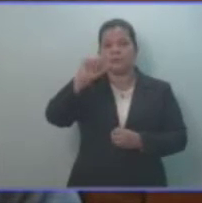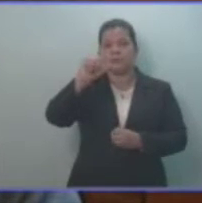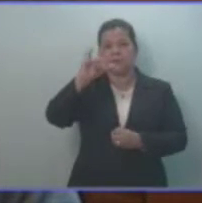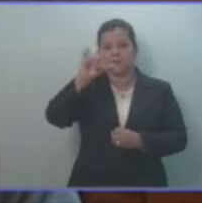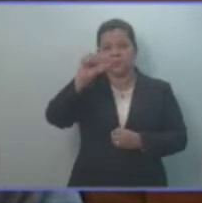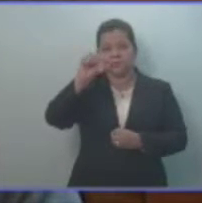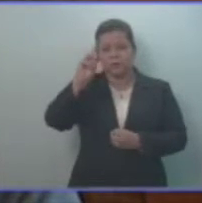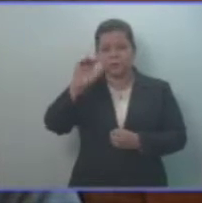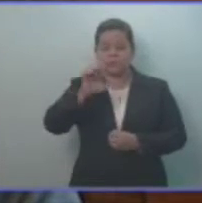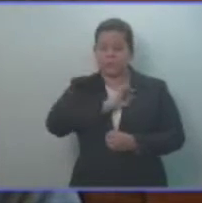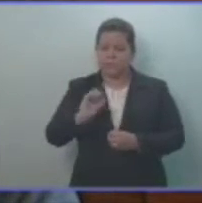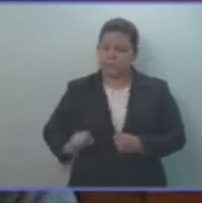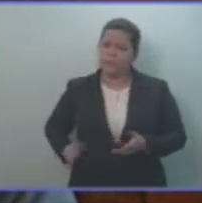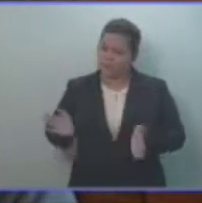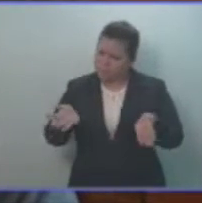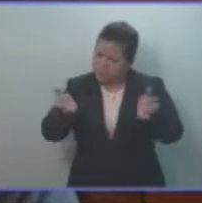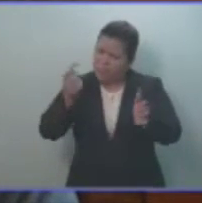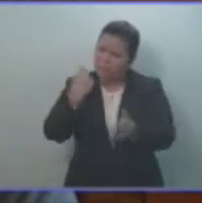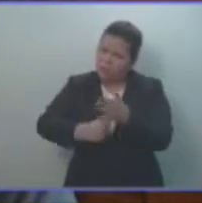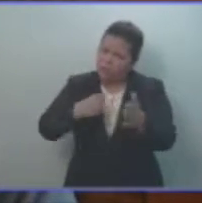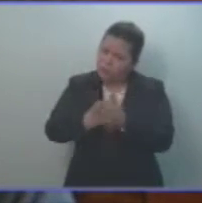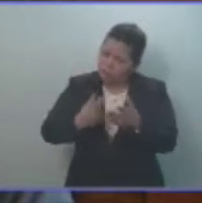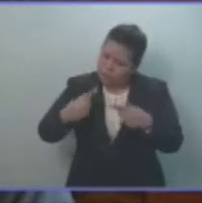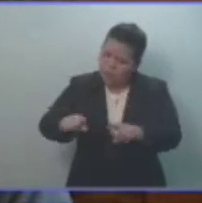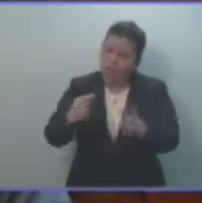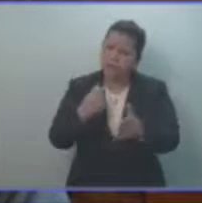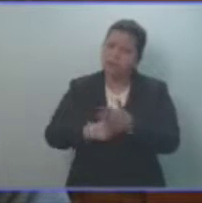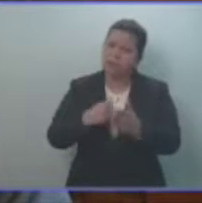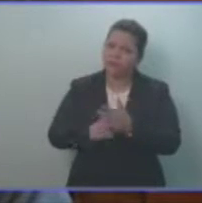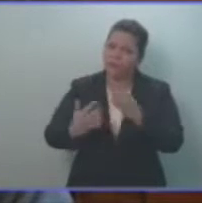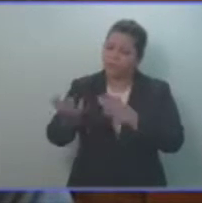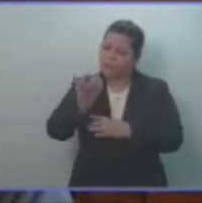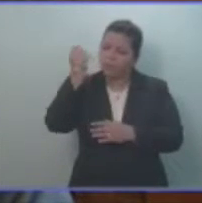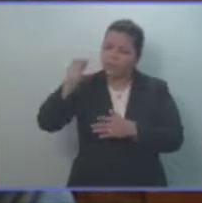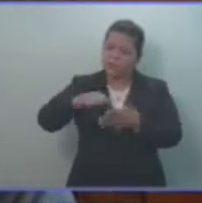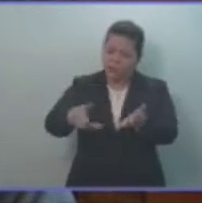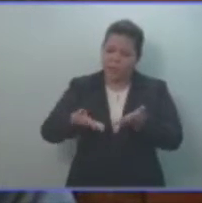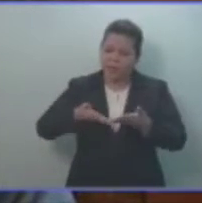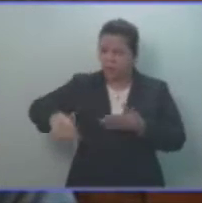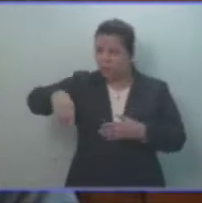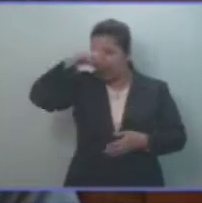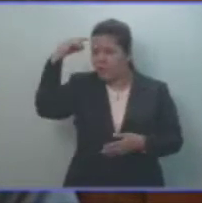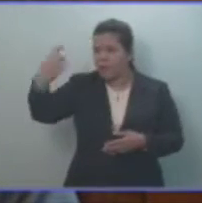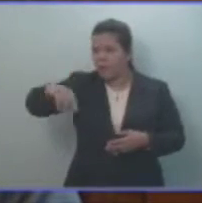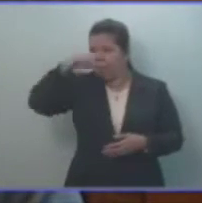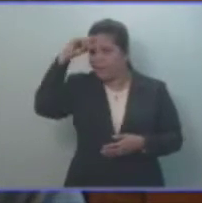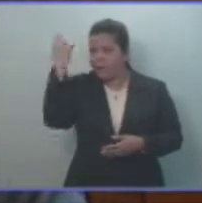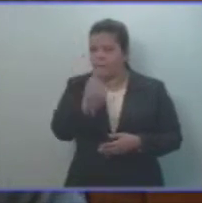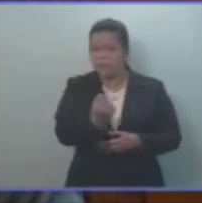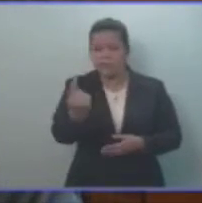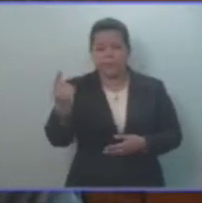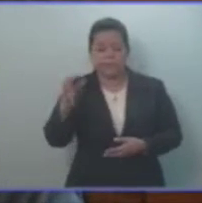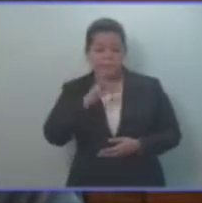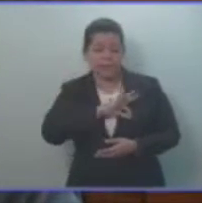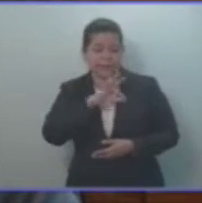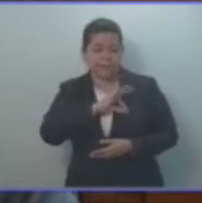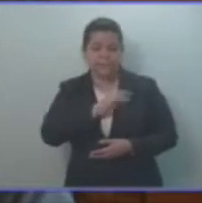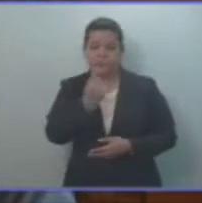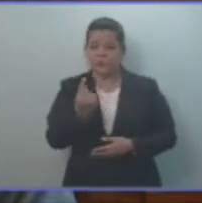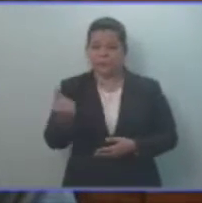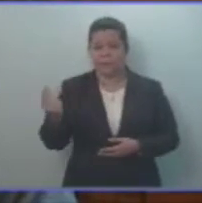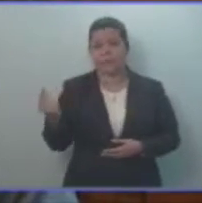a que sigan su lucha por la reivindicación y la conquista de los derechos laborales en favor de la clase